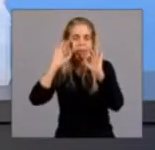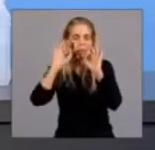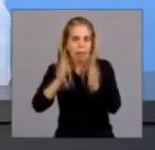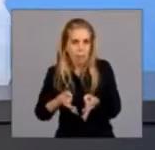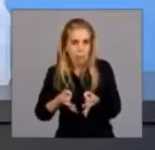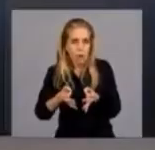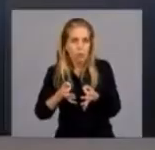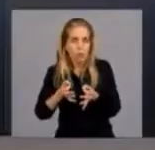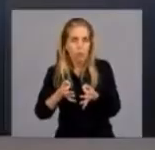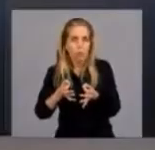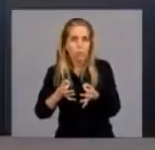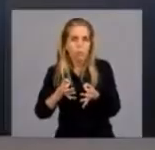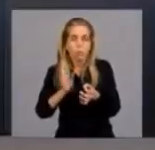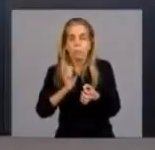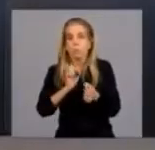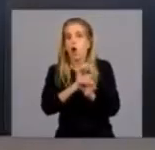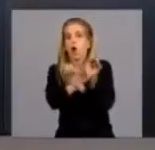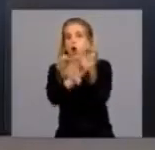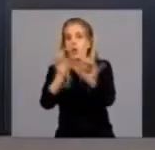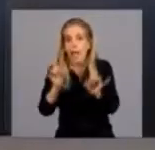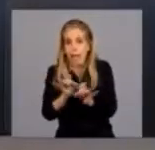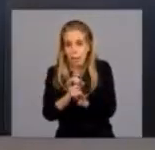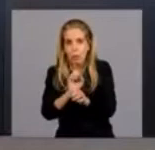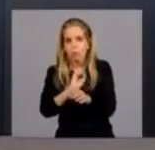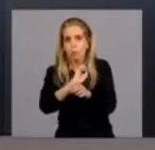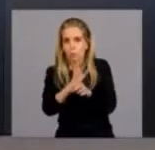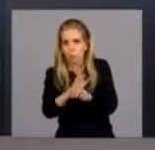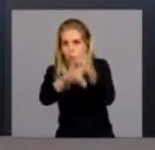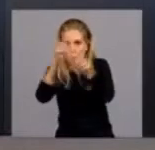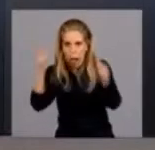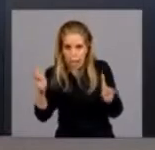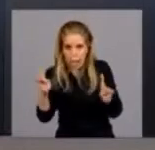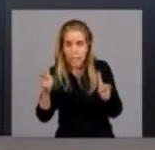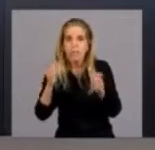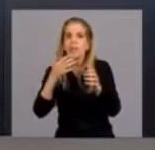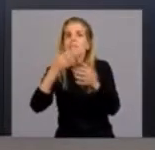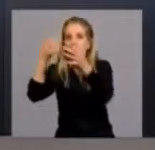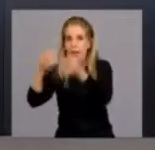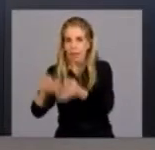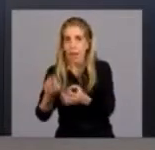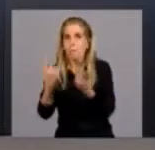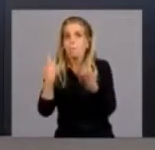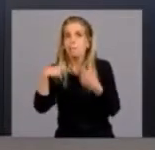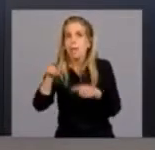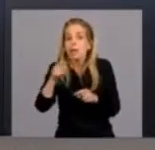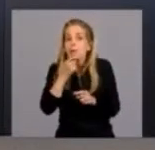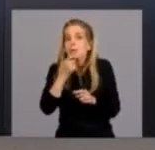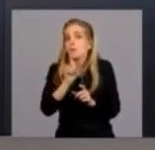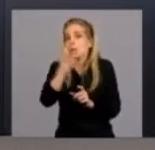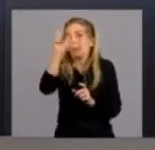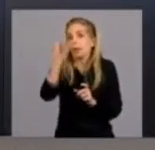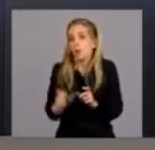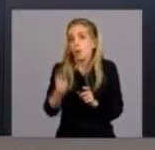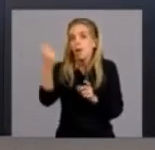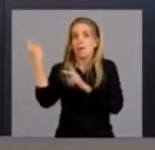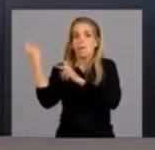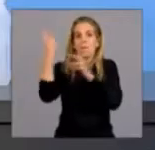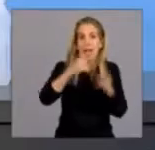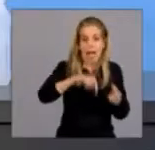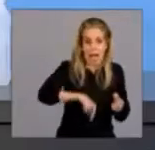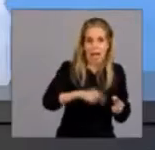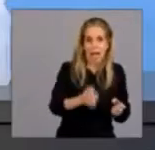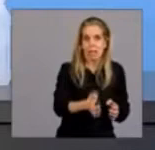contagios, lo cierto es que el contagio ocurre fácilmente si uno se presta al contagio.